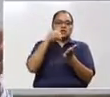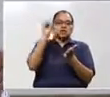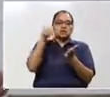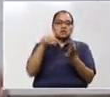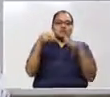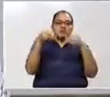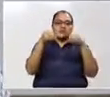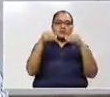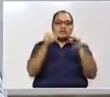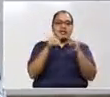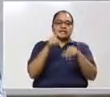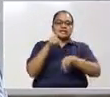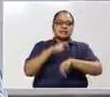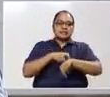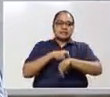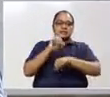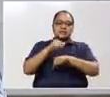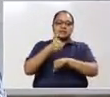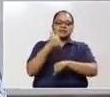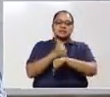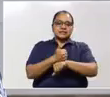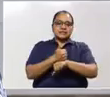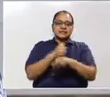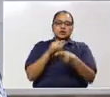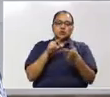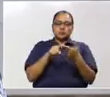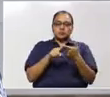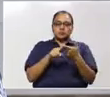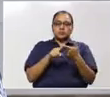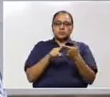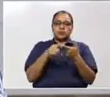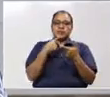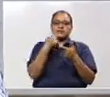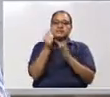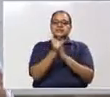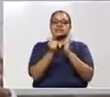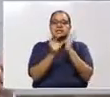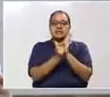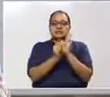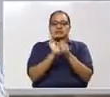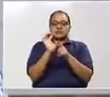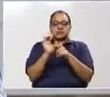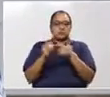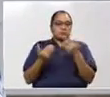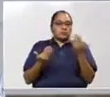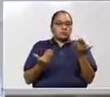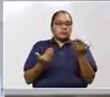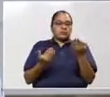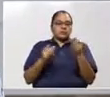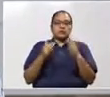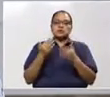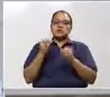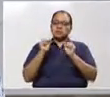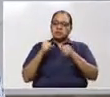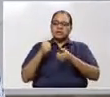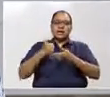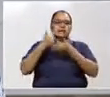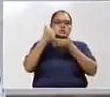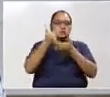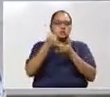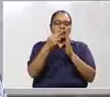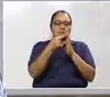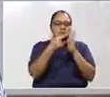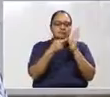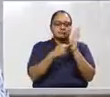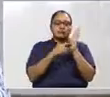en los plazos establecidos por la ley. Así que estas son las medidas de alivio que el gobierno